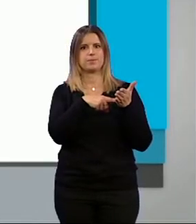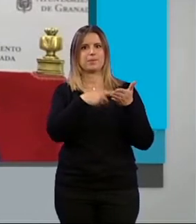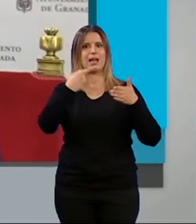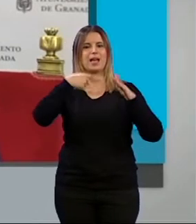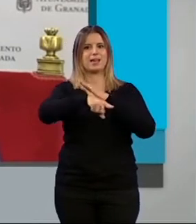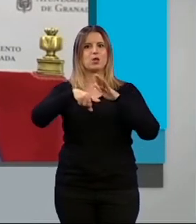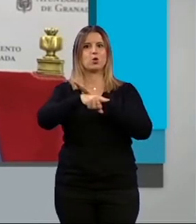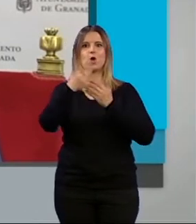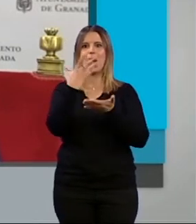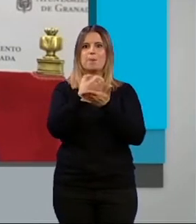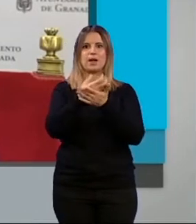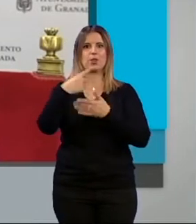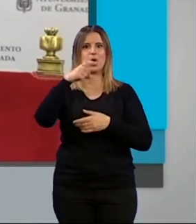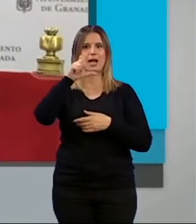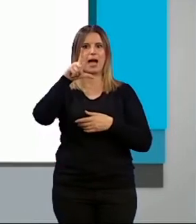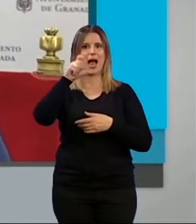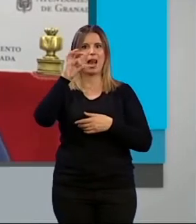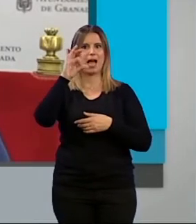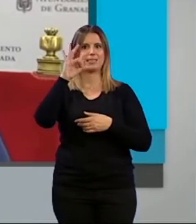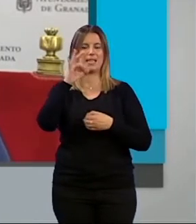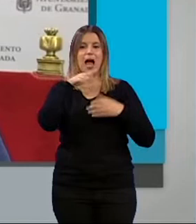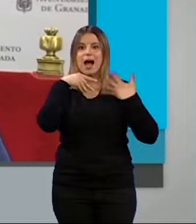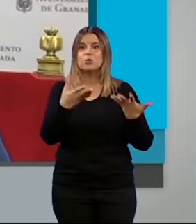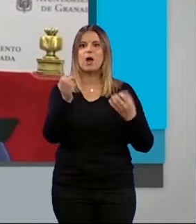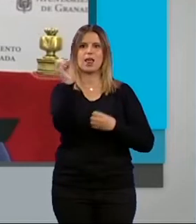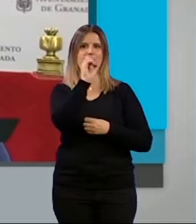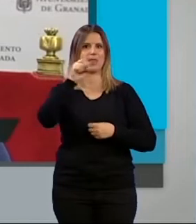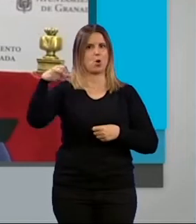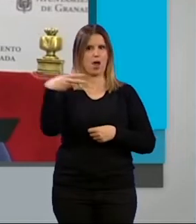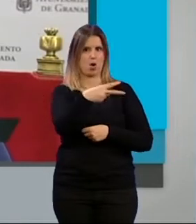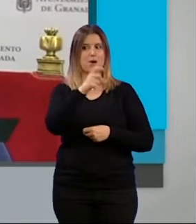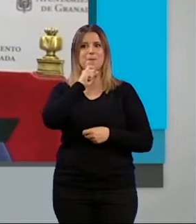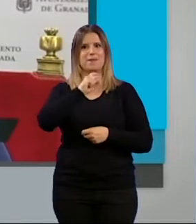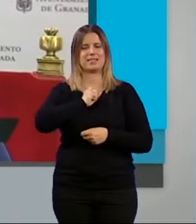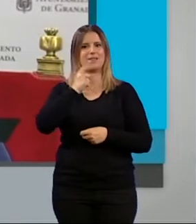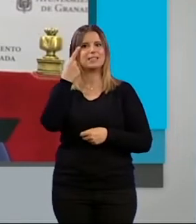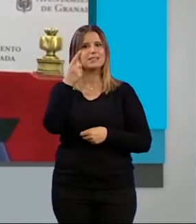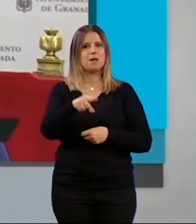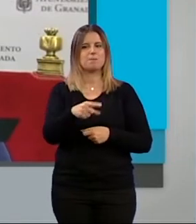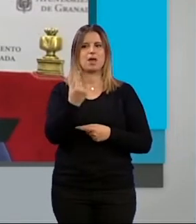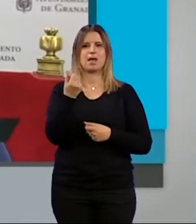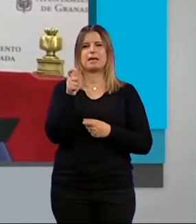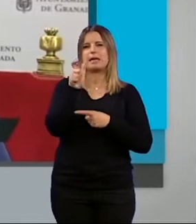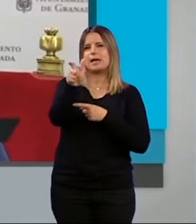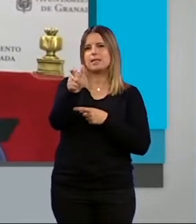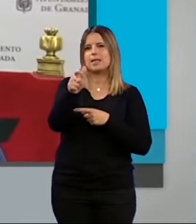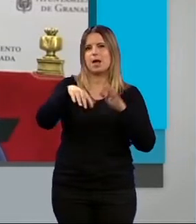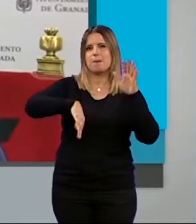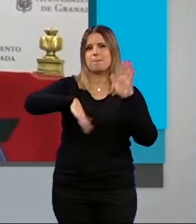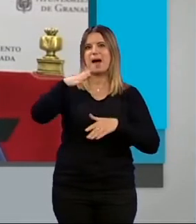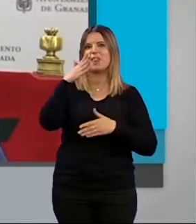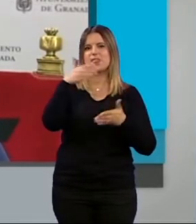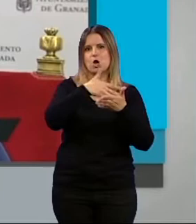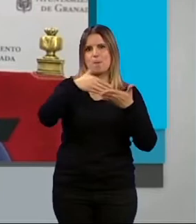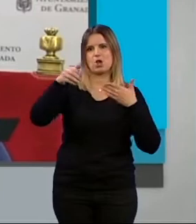Galatea. En la actualidad se sitúa a cero euros. Lo que advertía también era la pérdida de una cantidad estimada de más de cinco